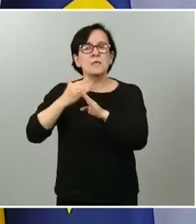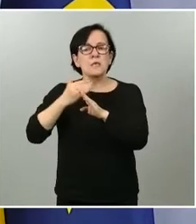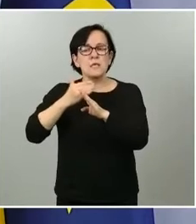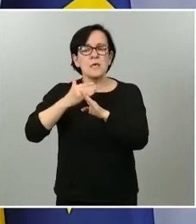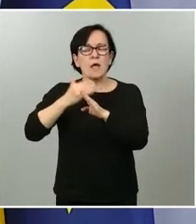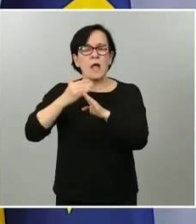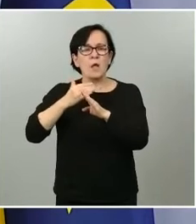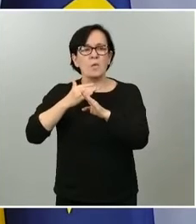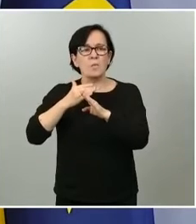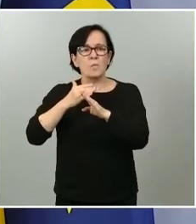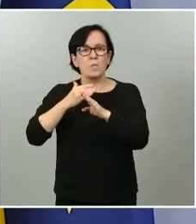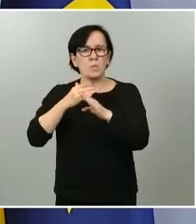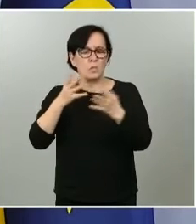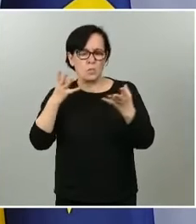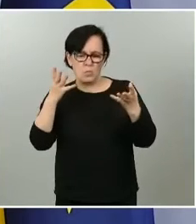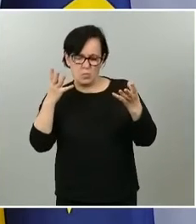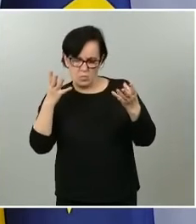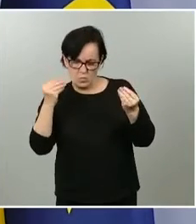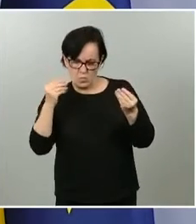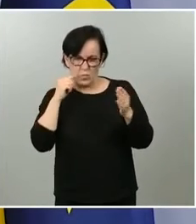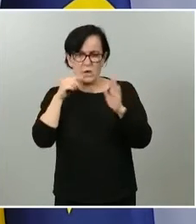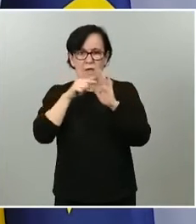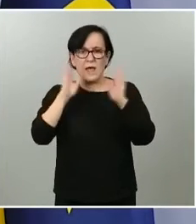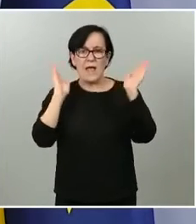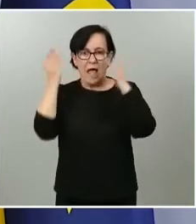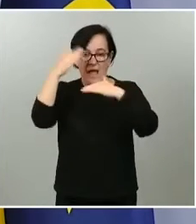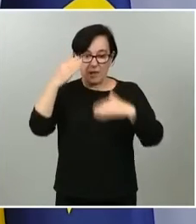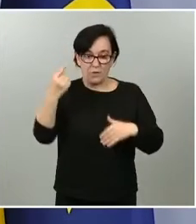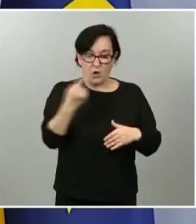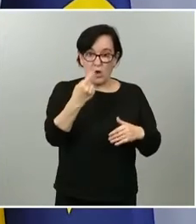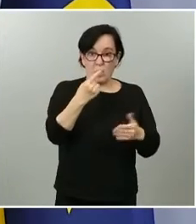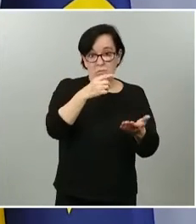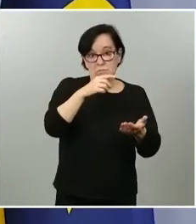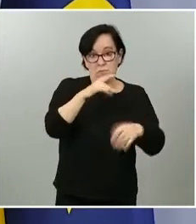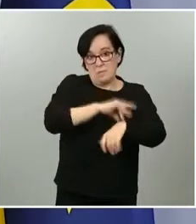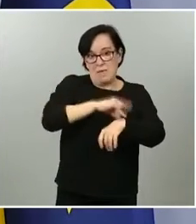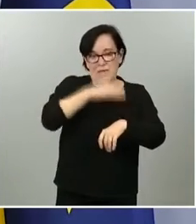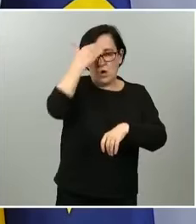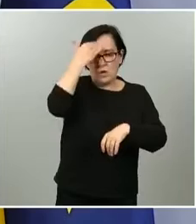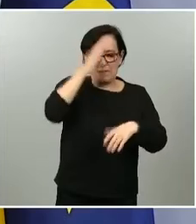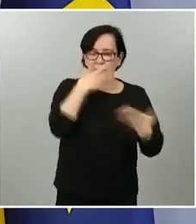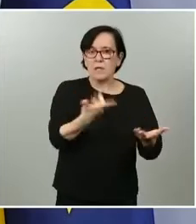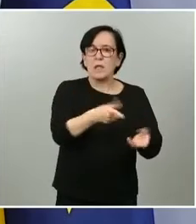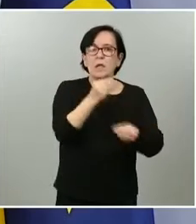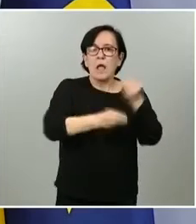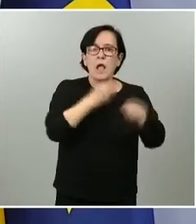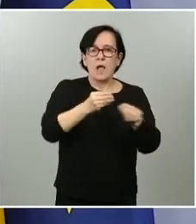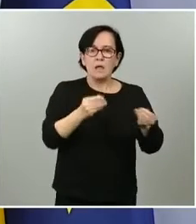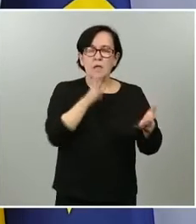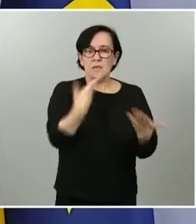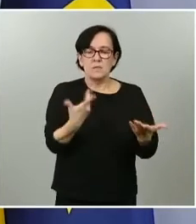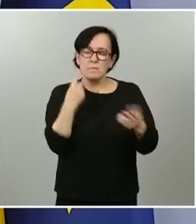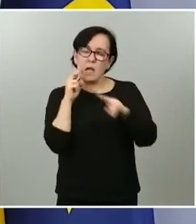la mayoría de las veces en la atención primaria y que hay unos medios suficientes para poder en marcha esta vigilancia